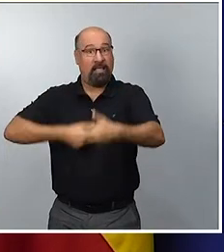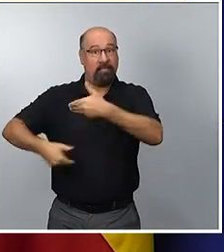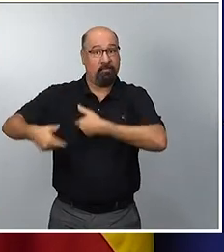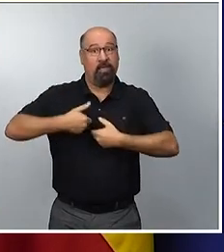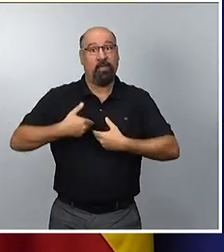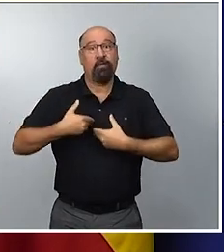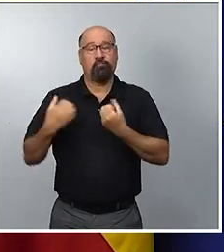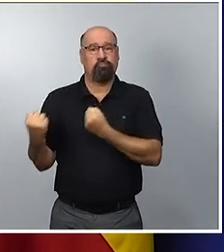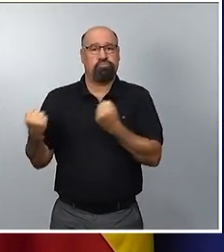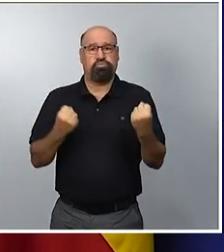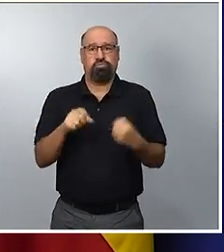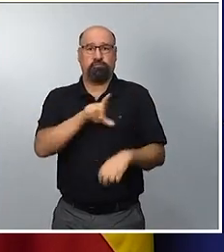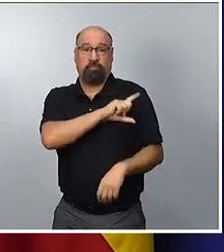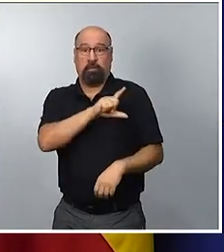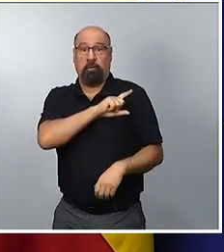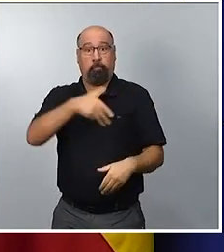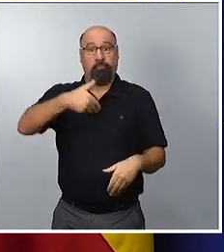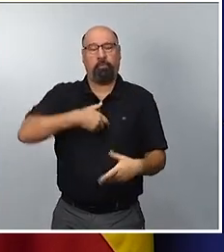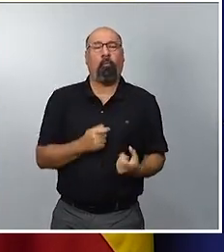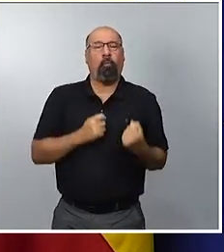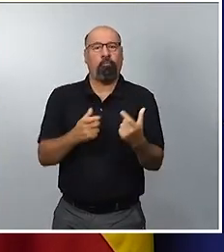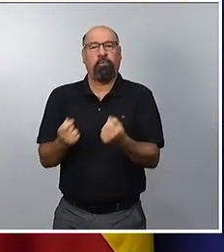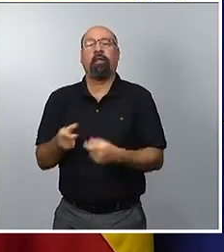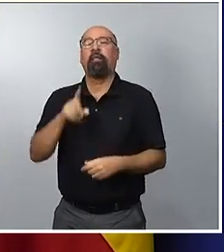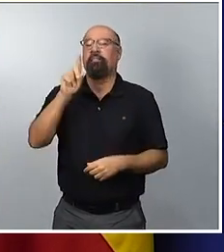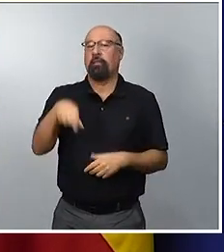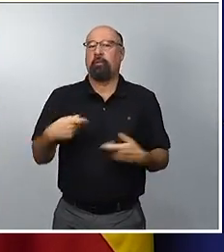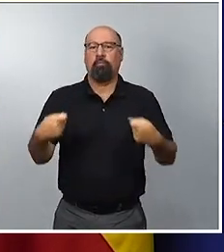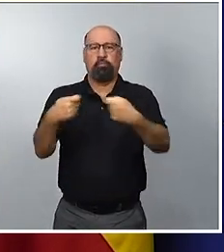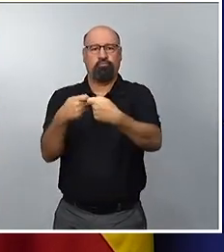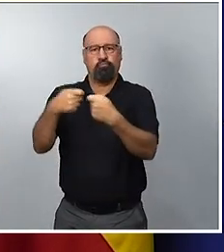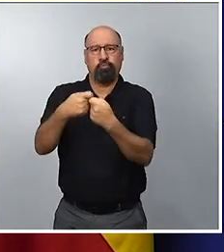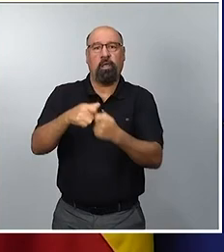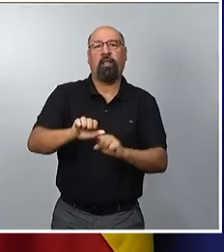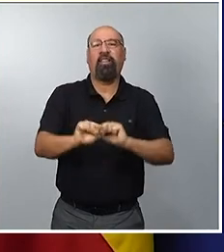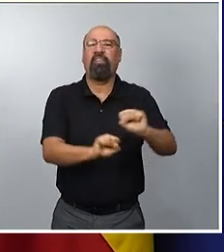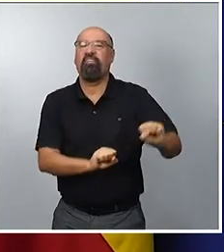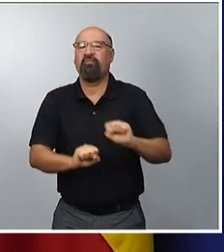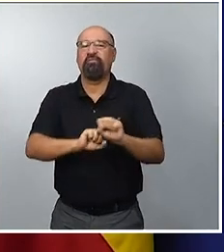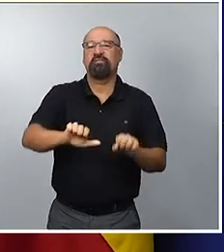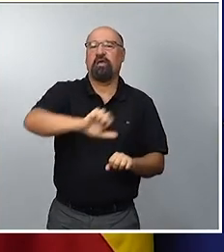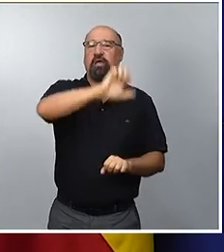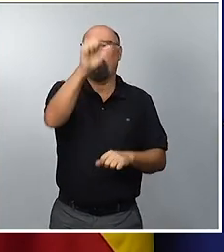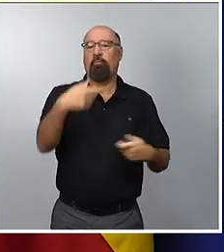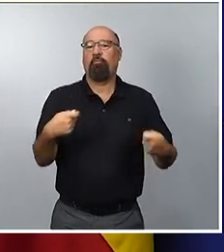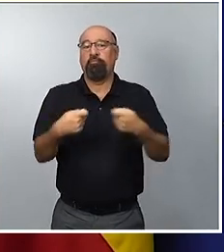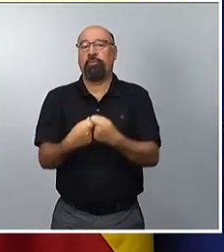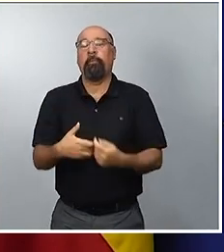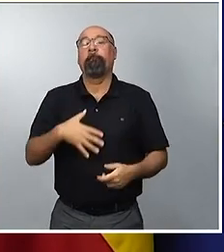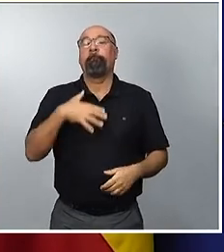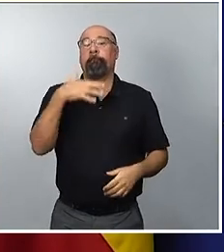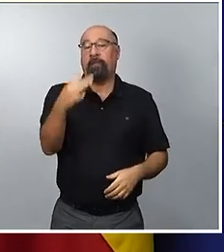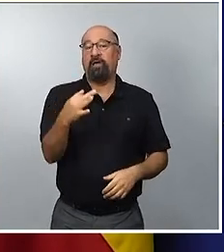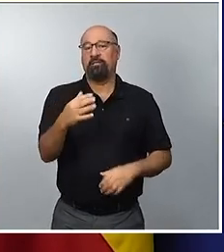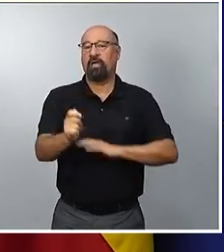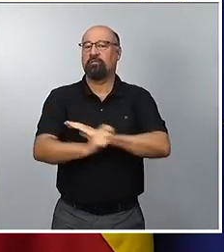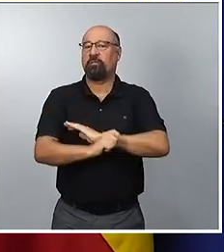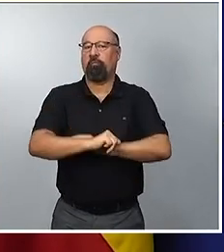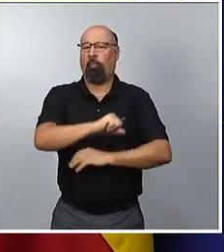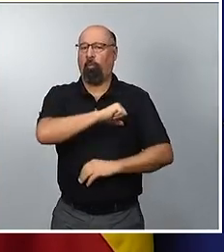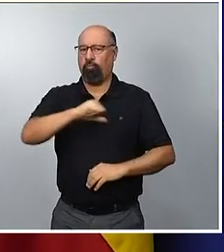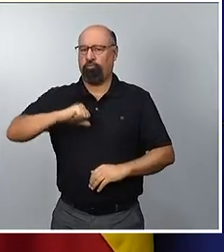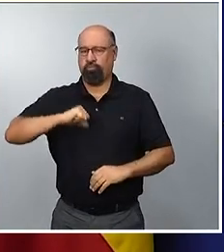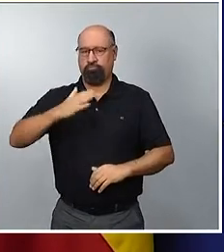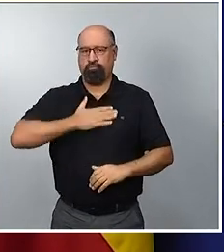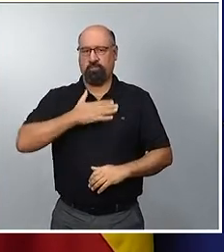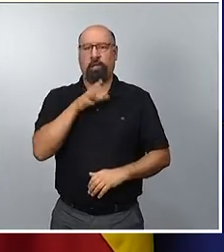Contribuimos también con ellos a la defensa europea y al principio de autonomía estratégica. El acuerdo que hemos aprobado hoy es